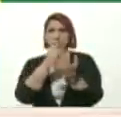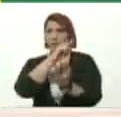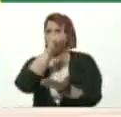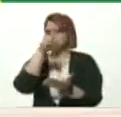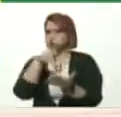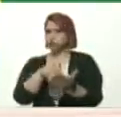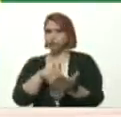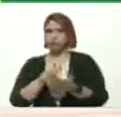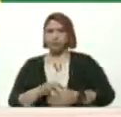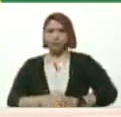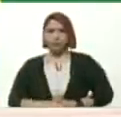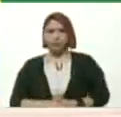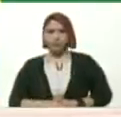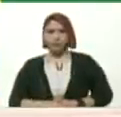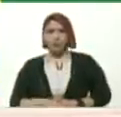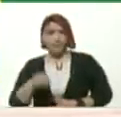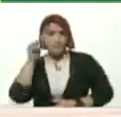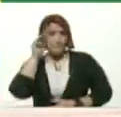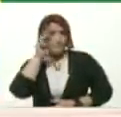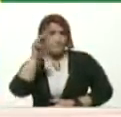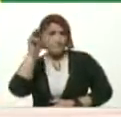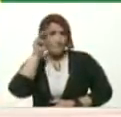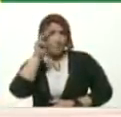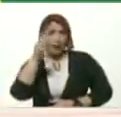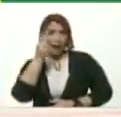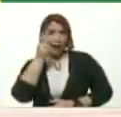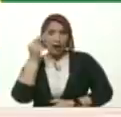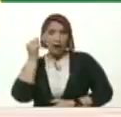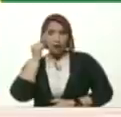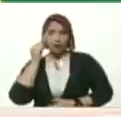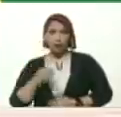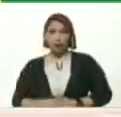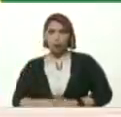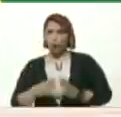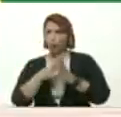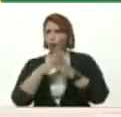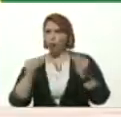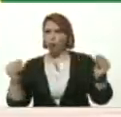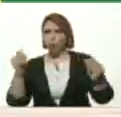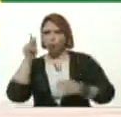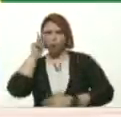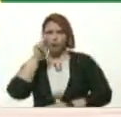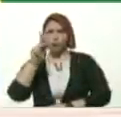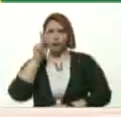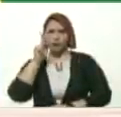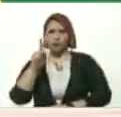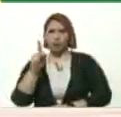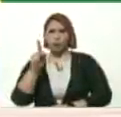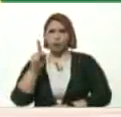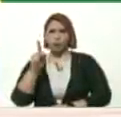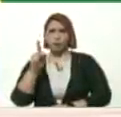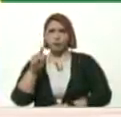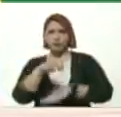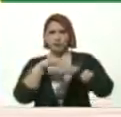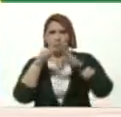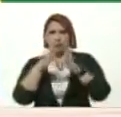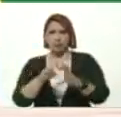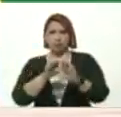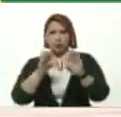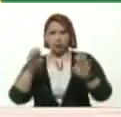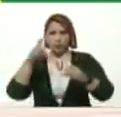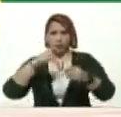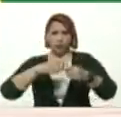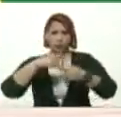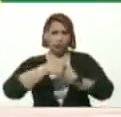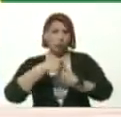A los maestros A las maestras A todo el magisterio Venezolano ¿Verdad? El